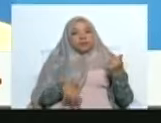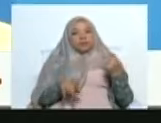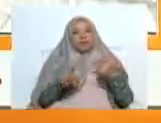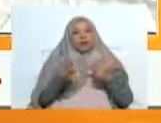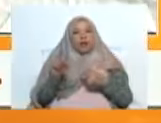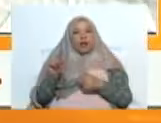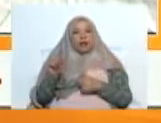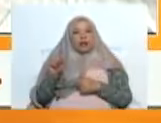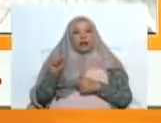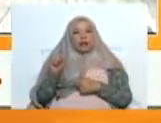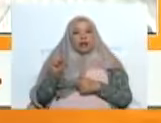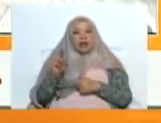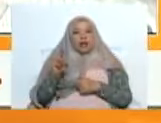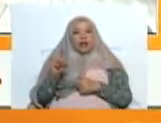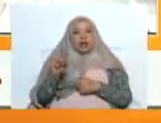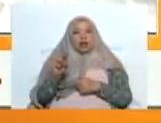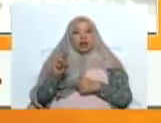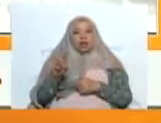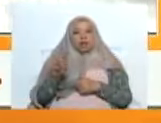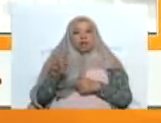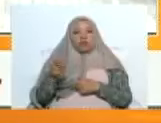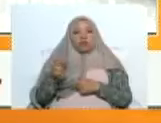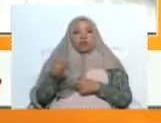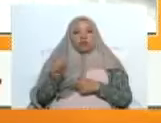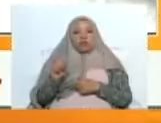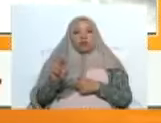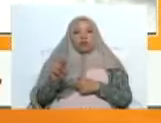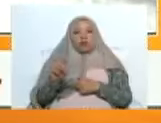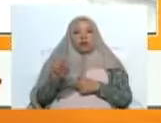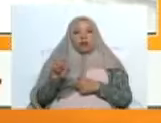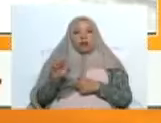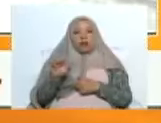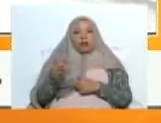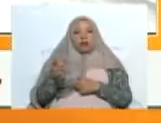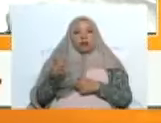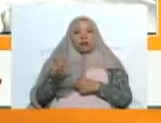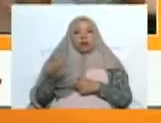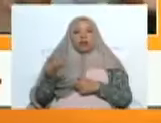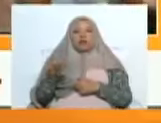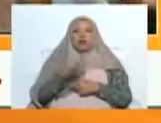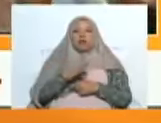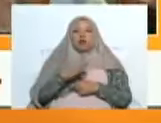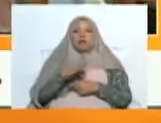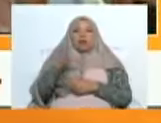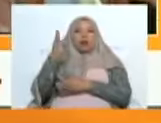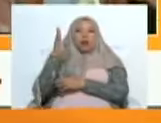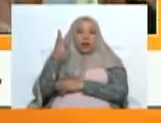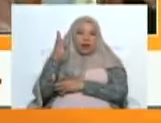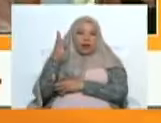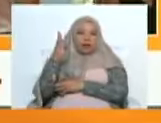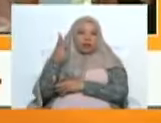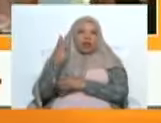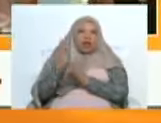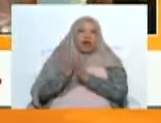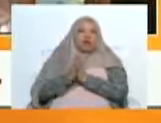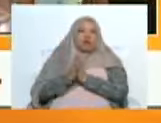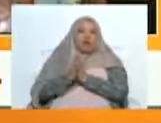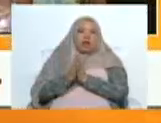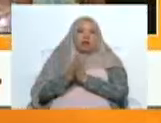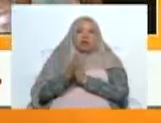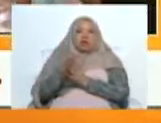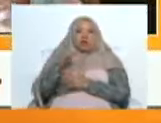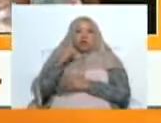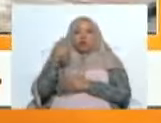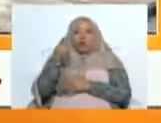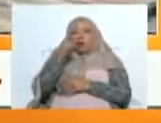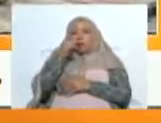cumbes en ocho de los nueve municipios. Afortunadamente Lara es bondadosa en materia territorial, porque son nueve municipios. Pero